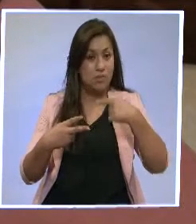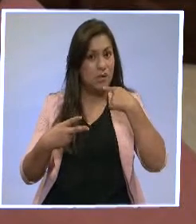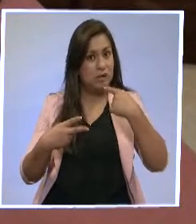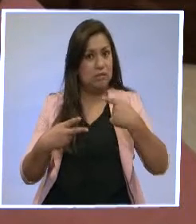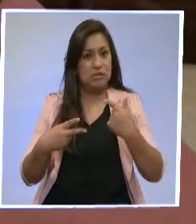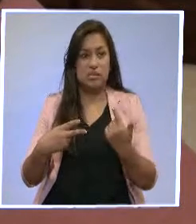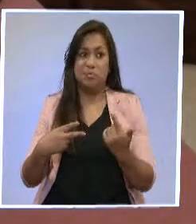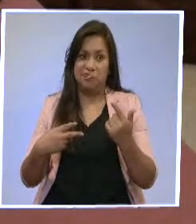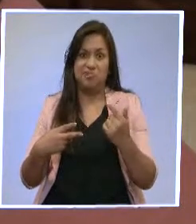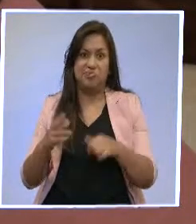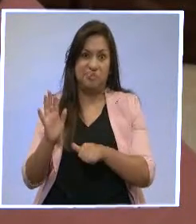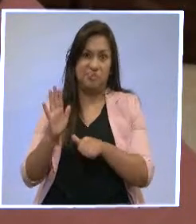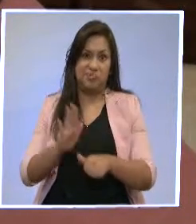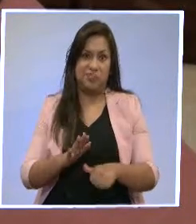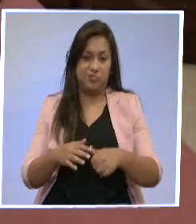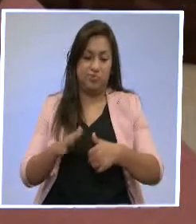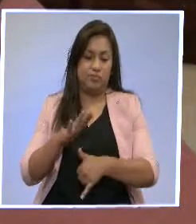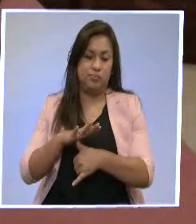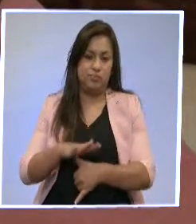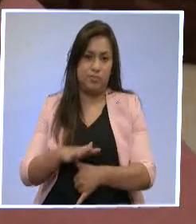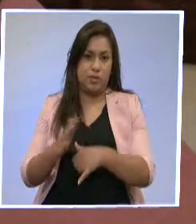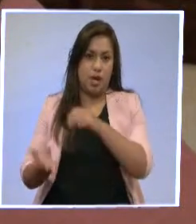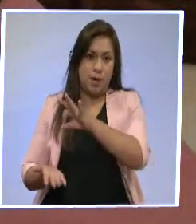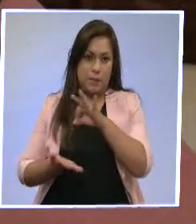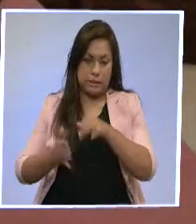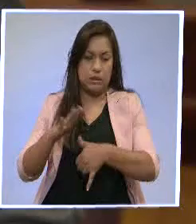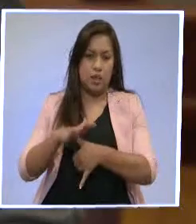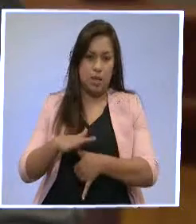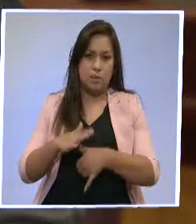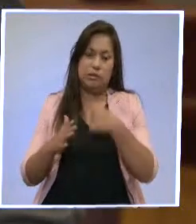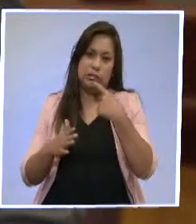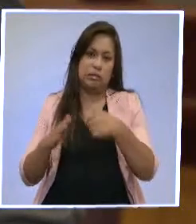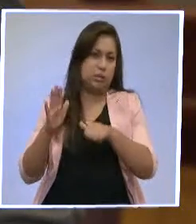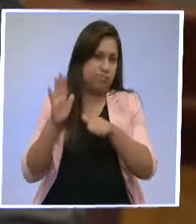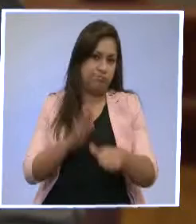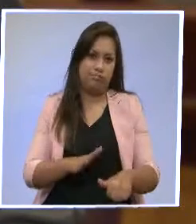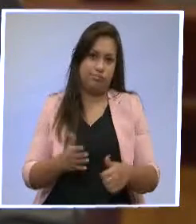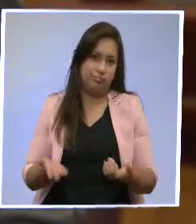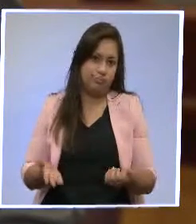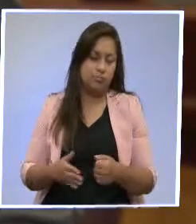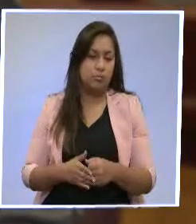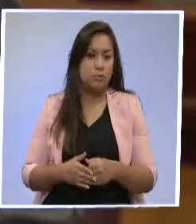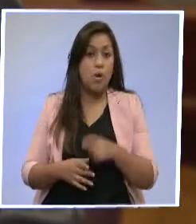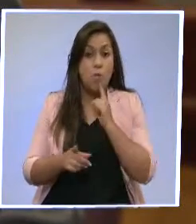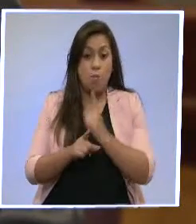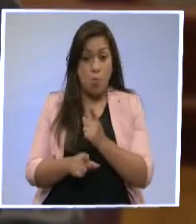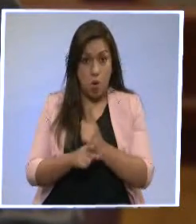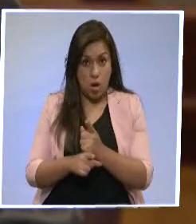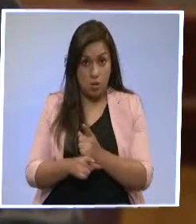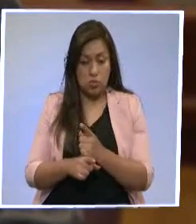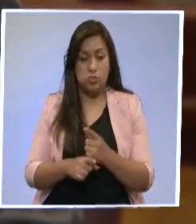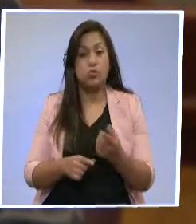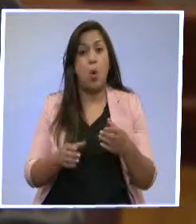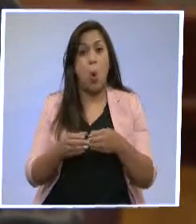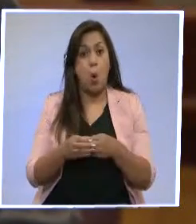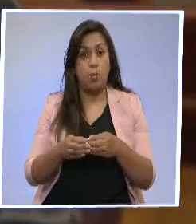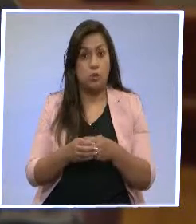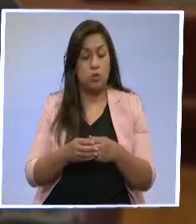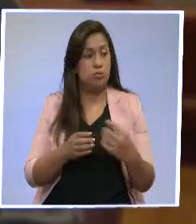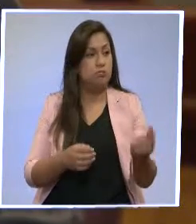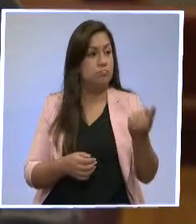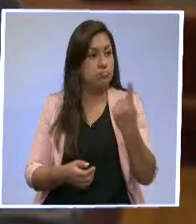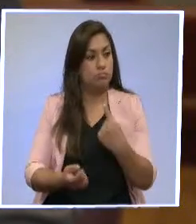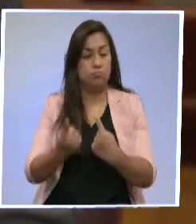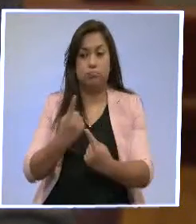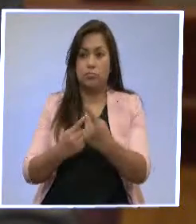discriminatorio. ¿Qué respuesta ante aquello? Bueno, Fabricio, hemos recibido en el seno de la Comisión a todas las